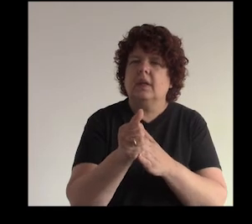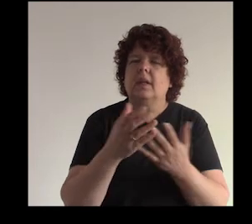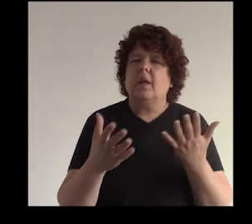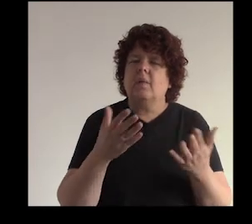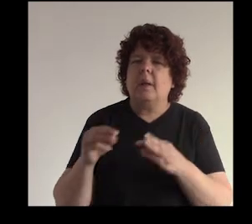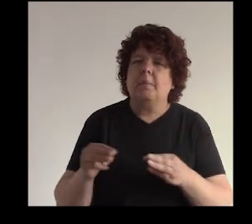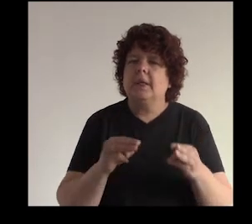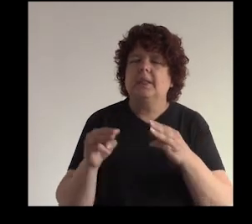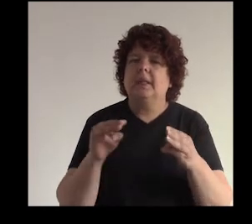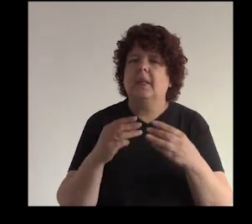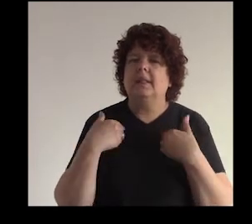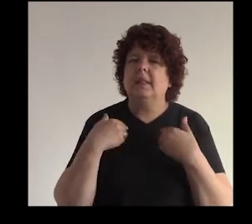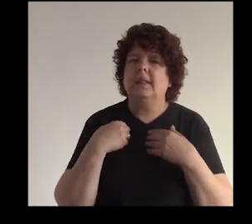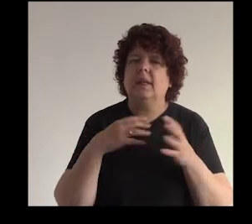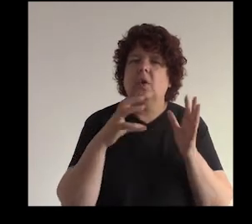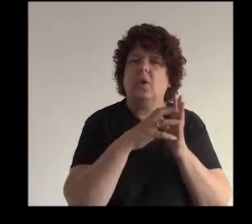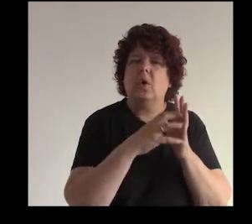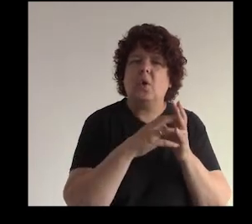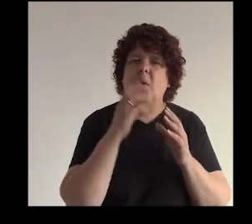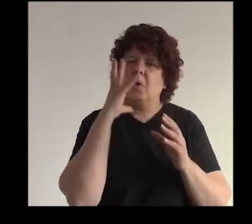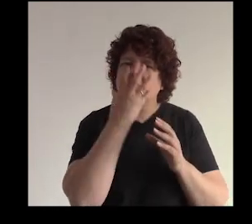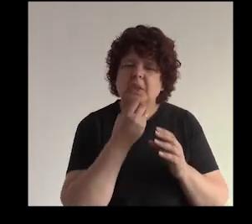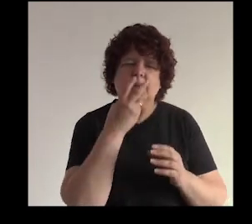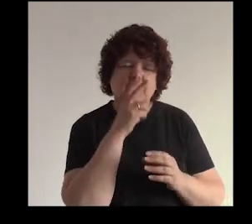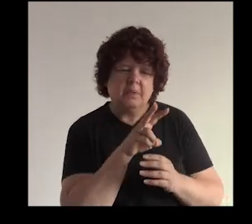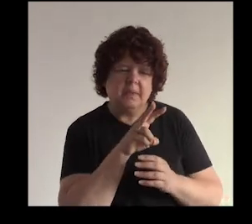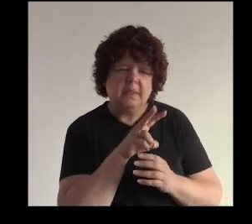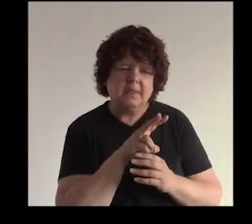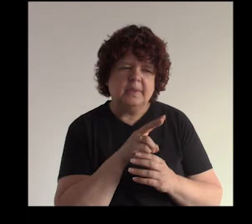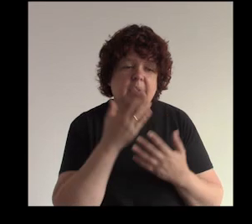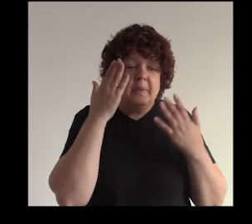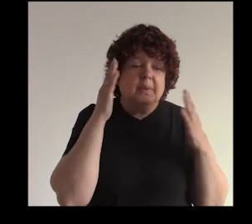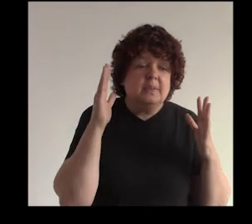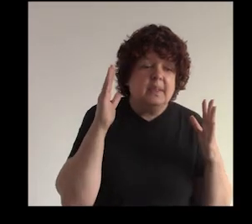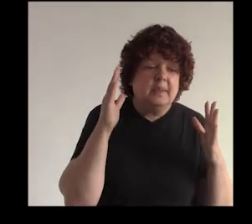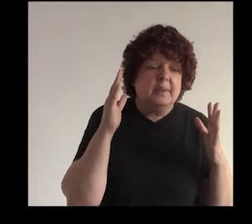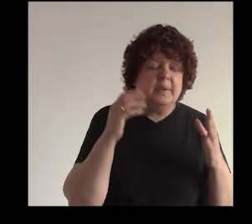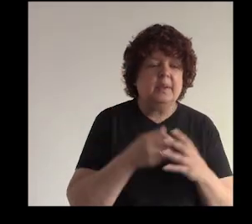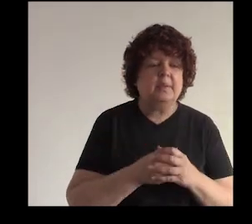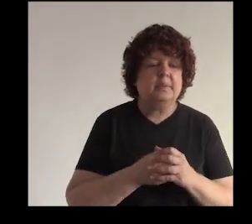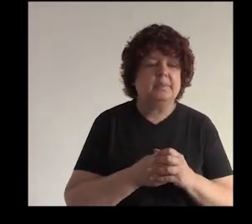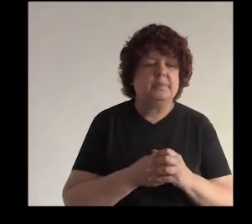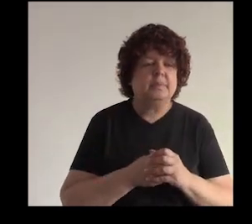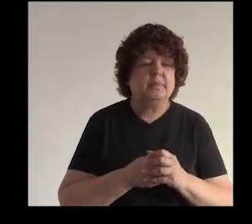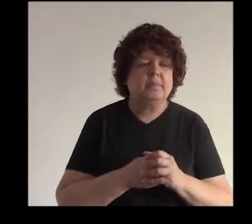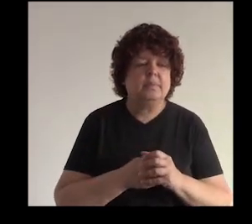poder de alguna forma tener un logo vistoso porque no sé y en todo caso